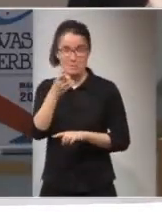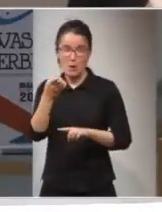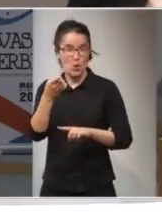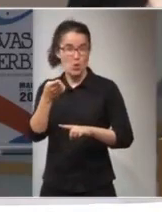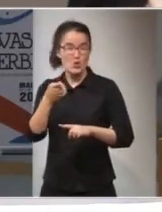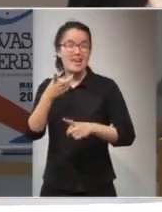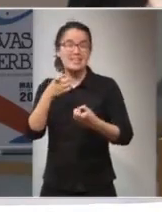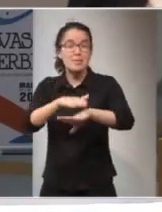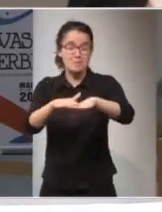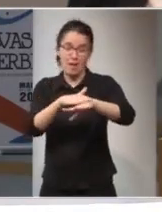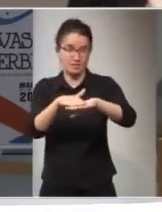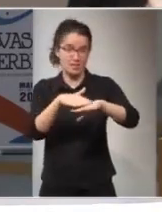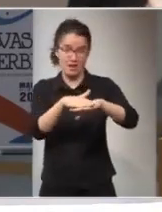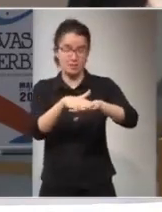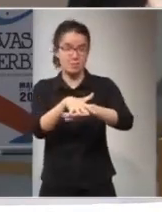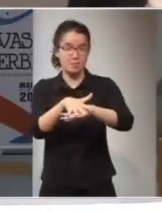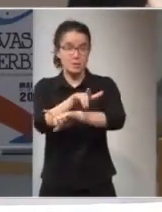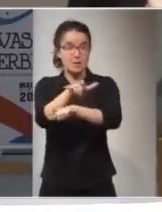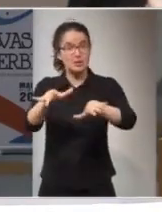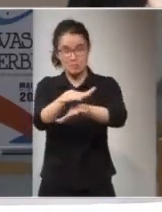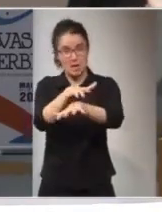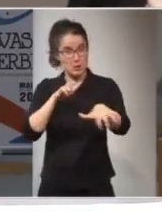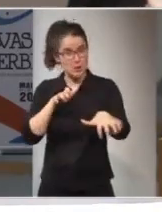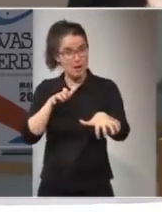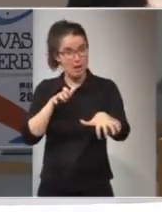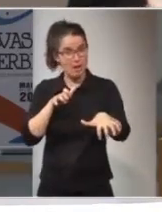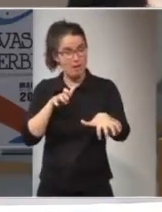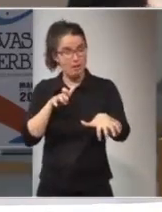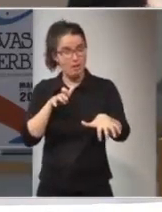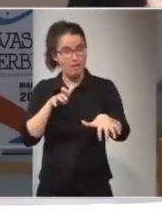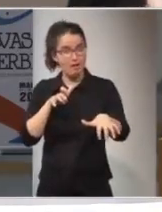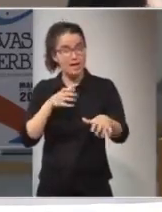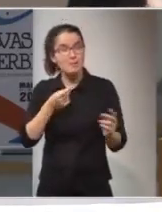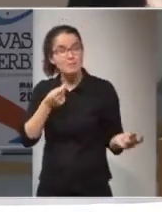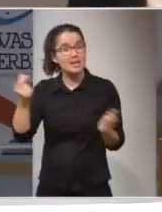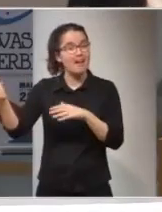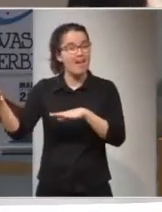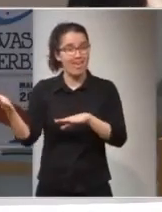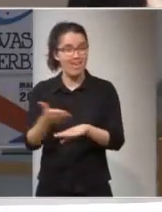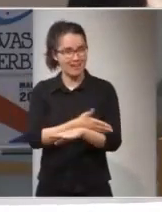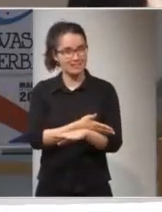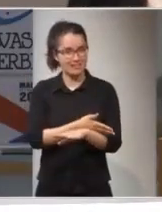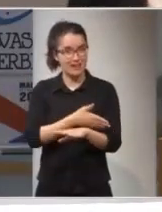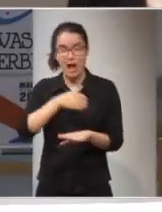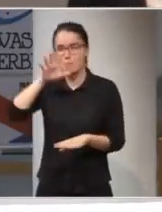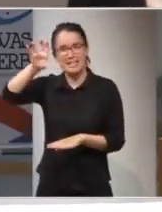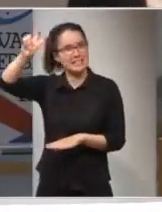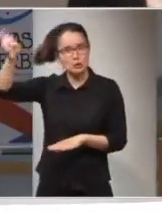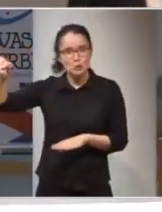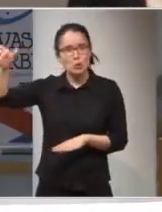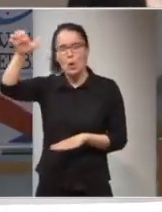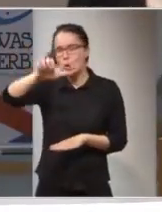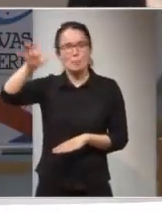con necesidades básicas. La mayoría de la gente antes de empezar a emigrar a otros continentes